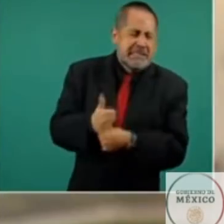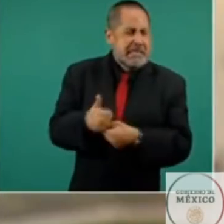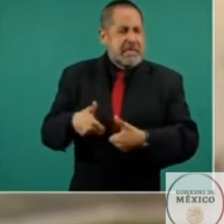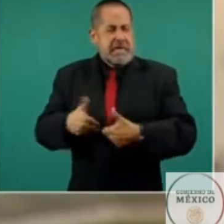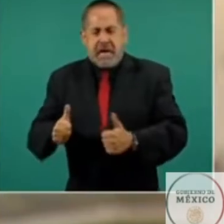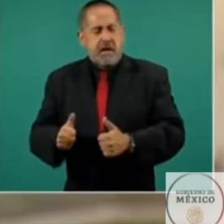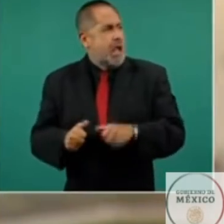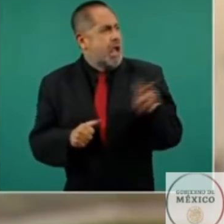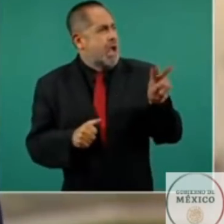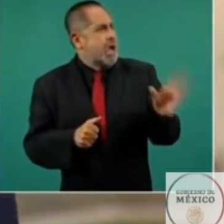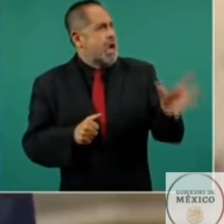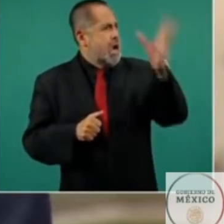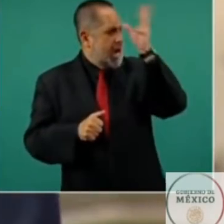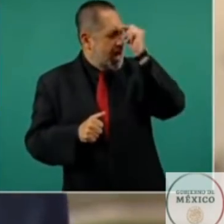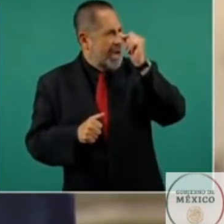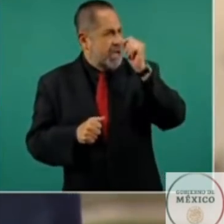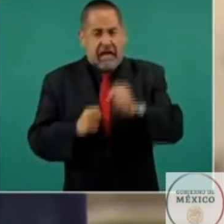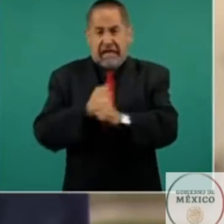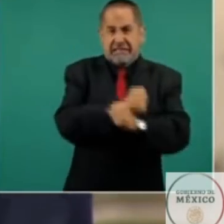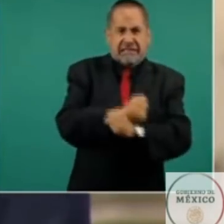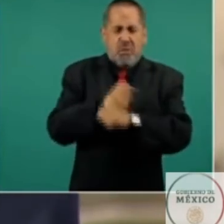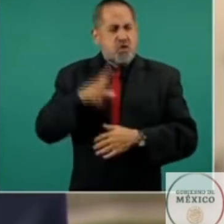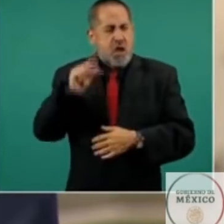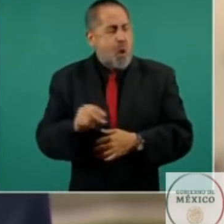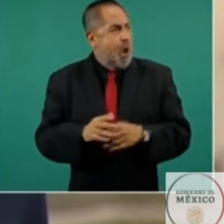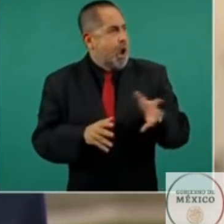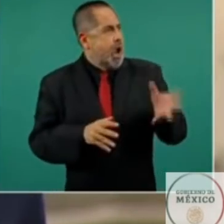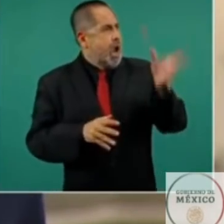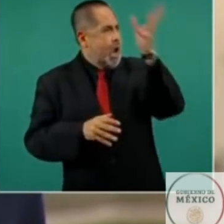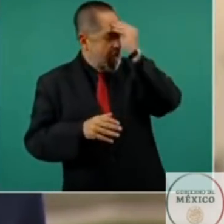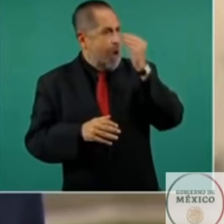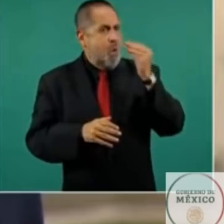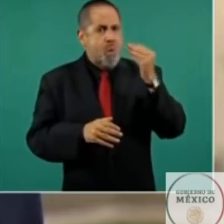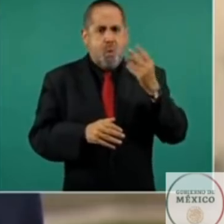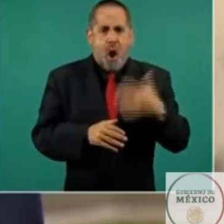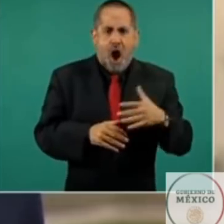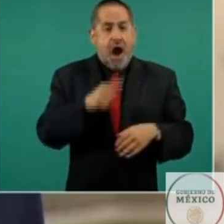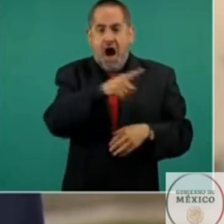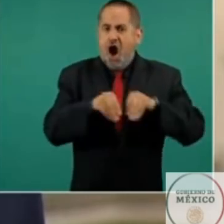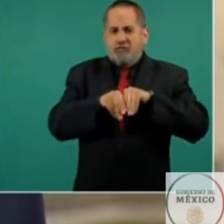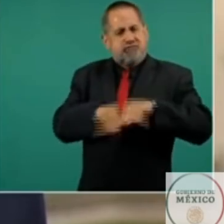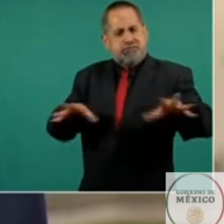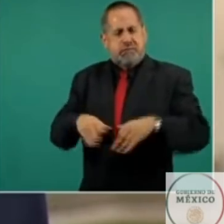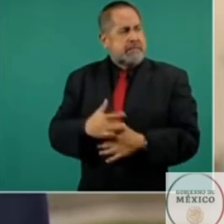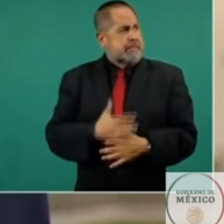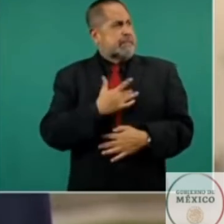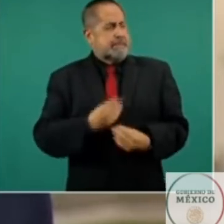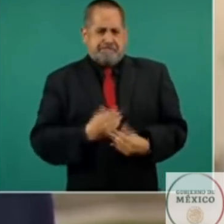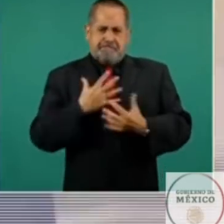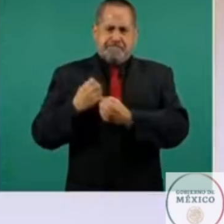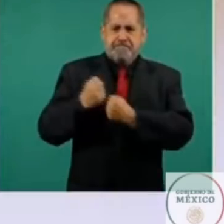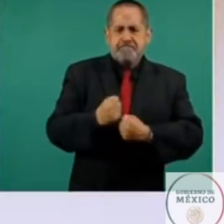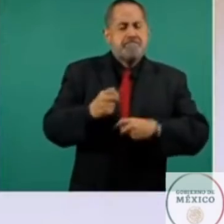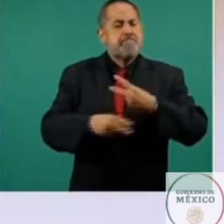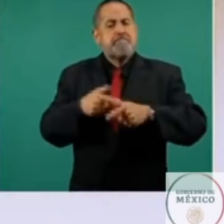y estos señores expresidentes como Felipe Calderón que convivió con Fidel Castro no puede decir que hoy son